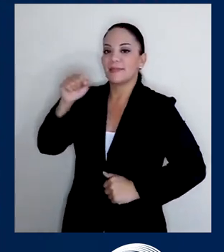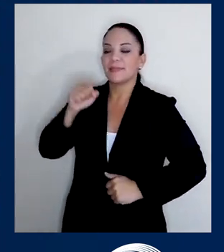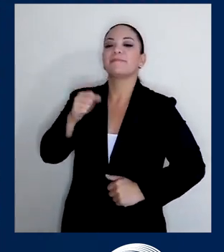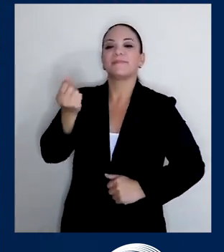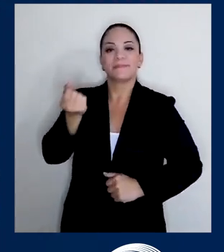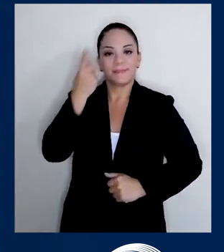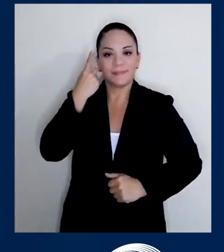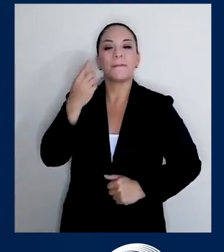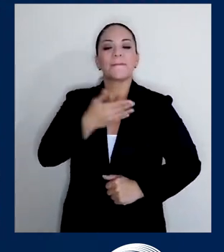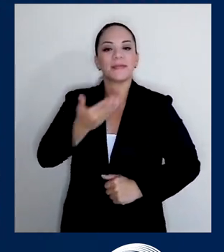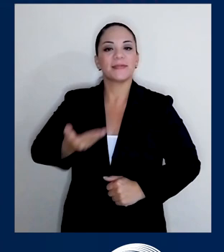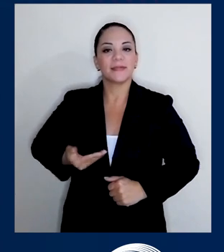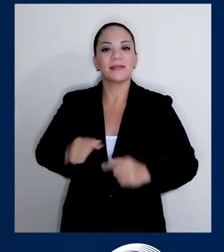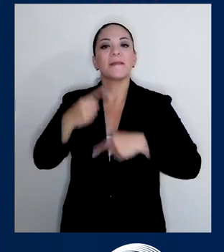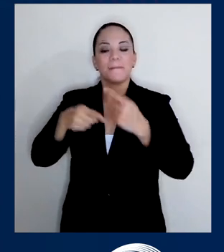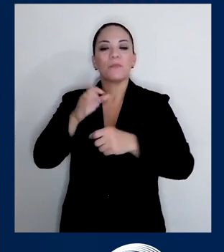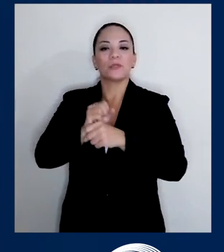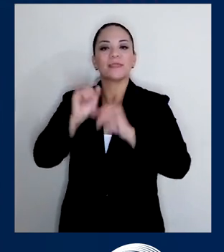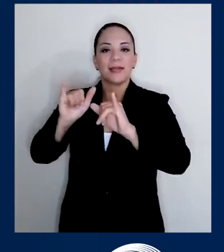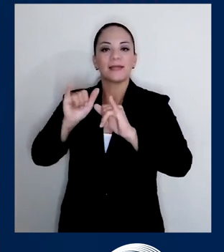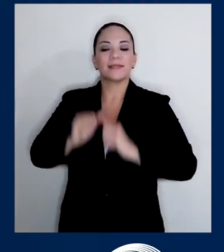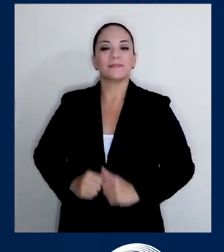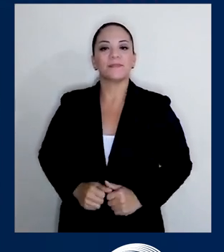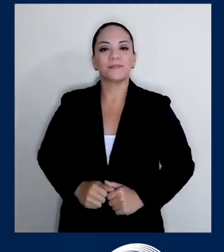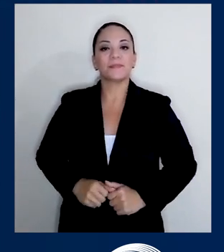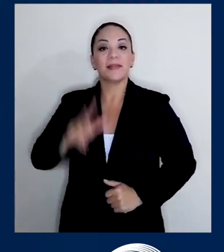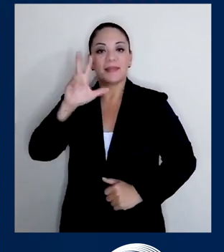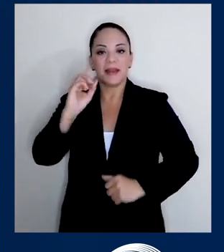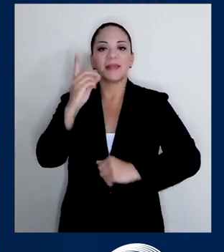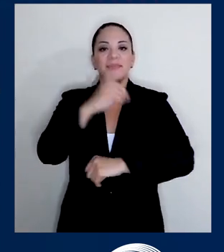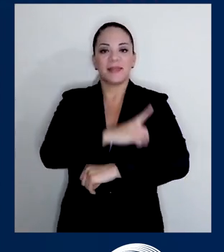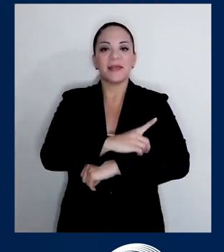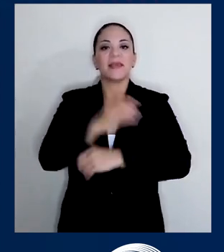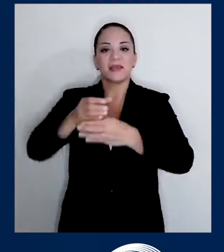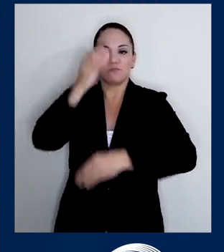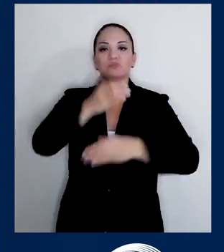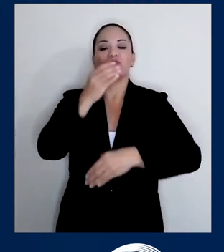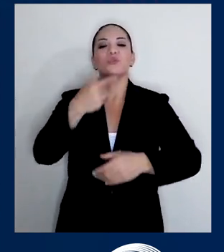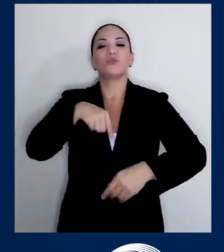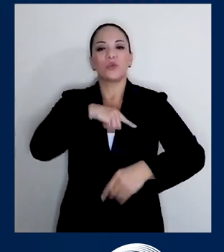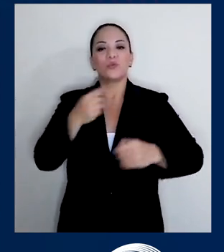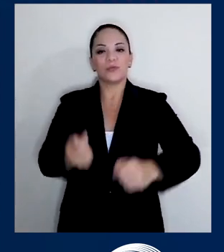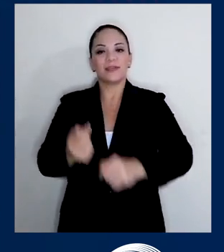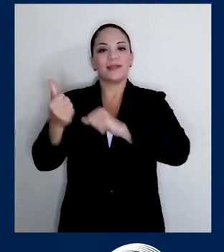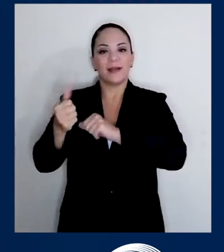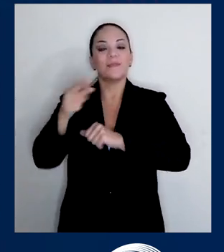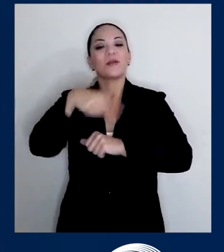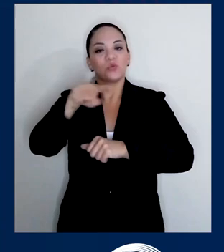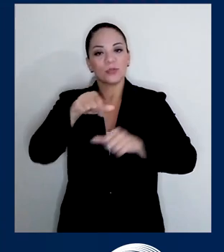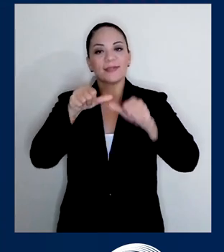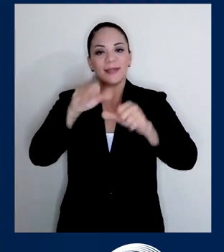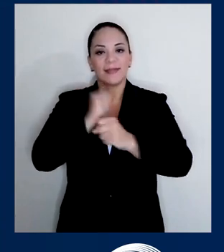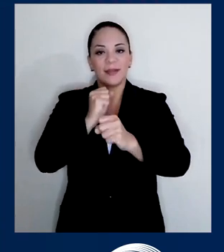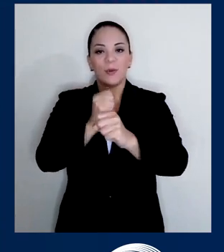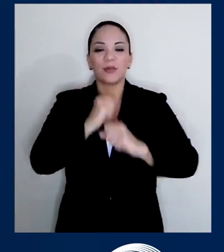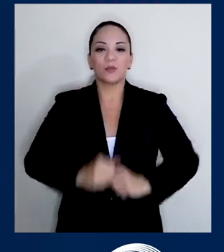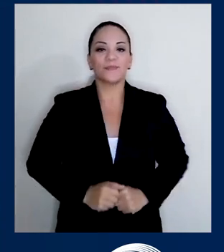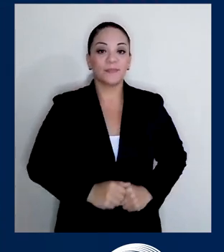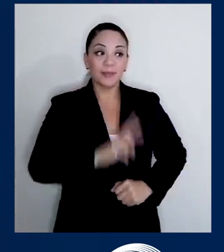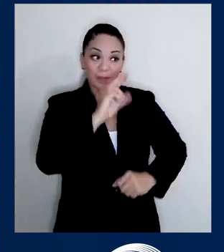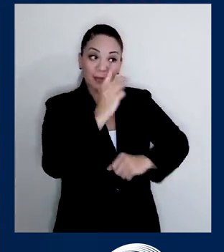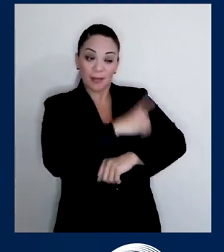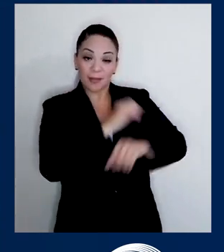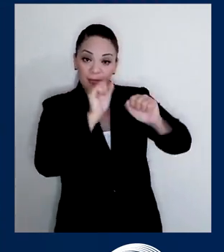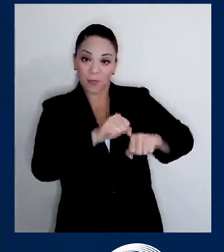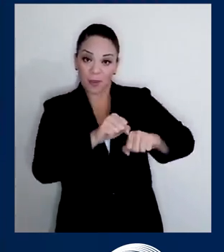Absolutamente comprensible, presidente, y lo vamos a hacer de esa manera. En 30 días va a estar todo removido para que puedan continuar con las obras. ¿En 30